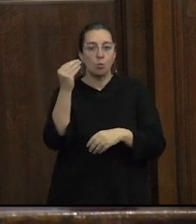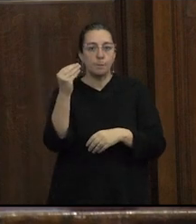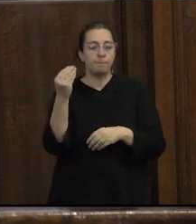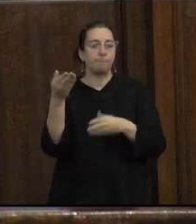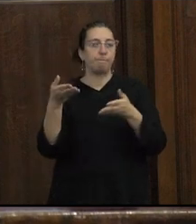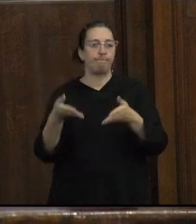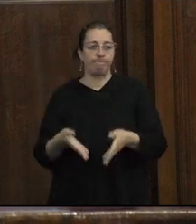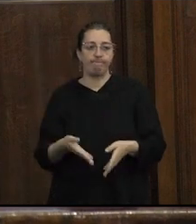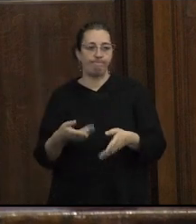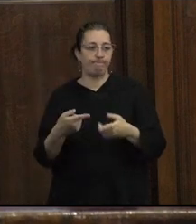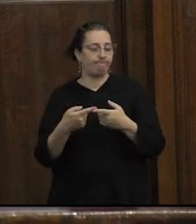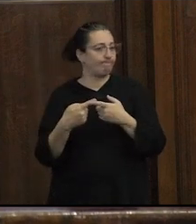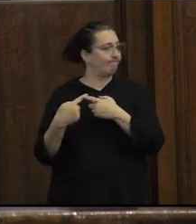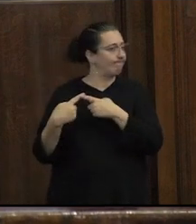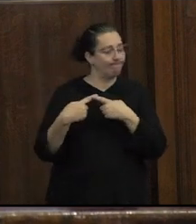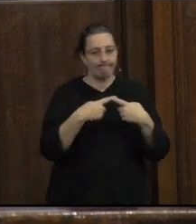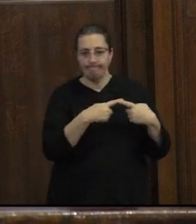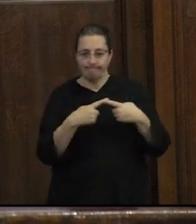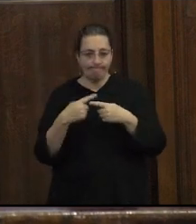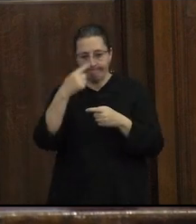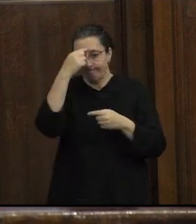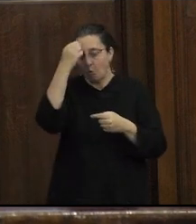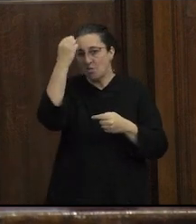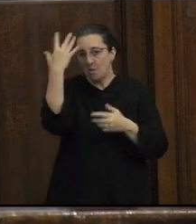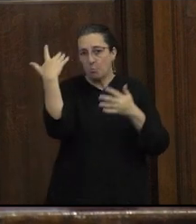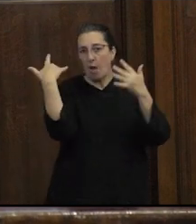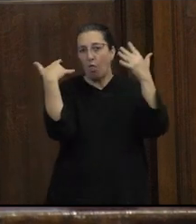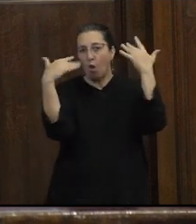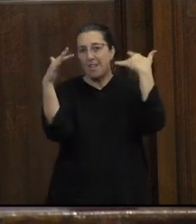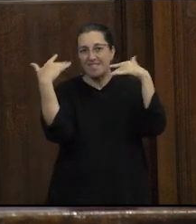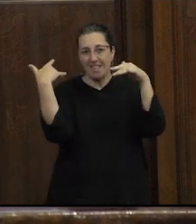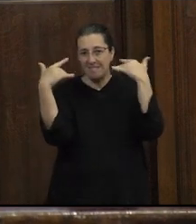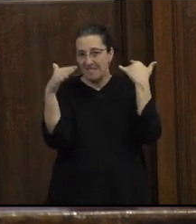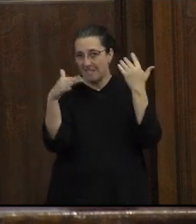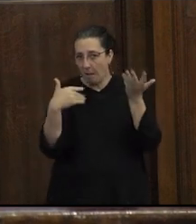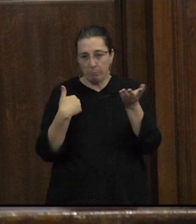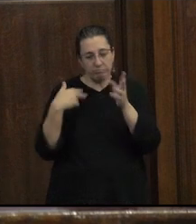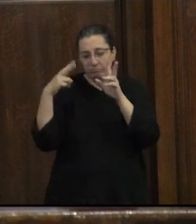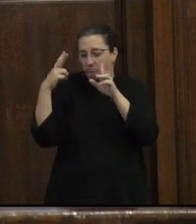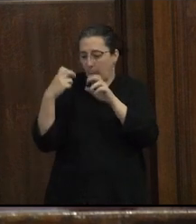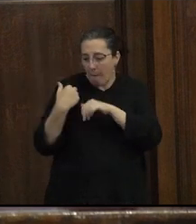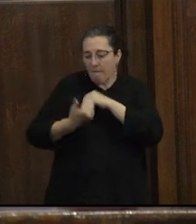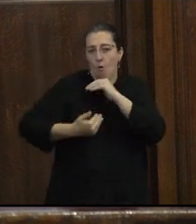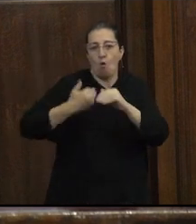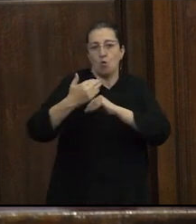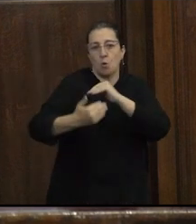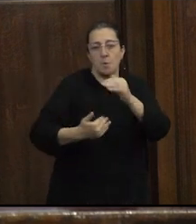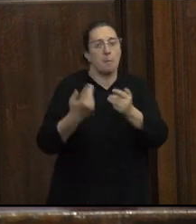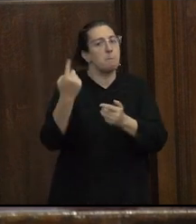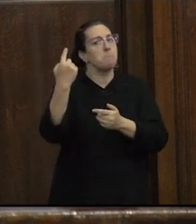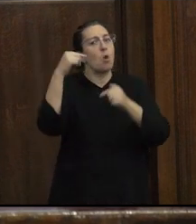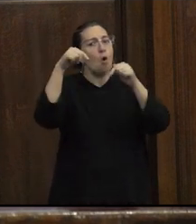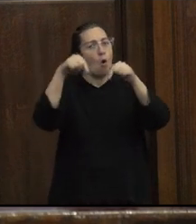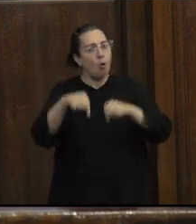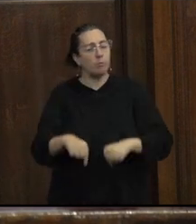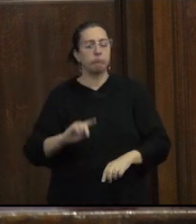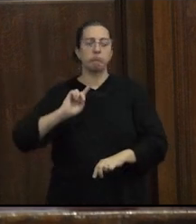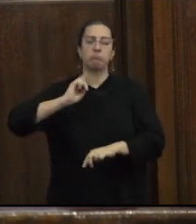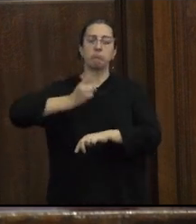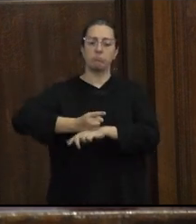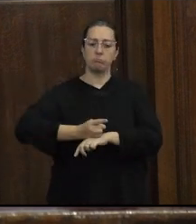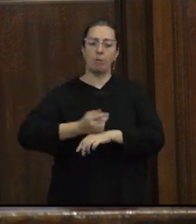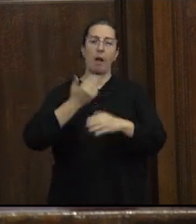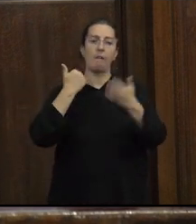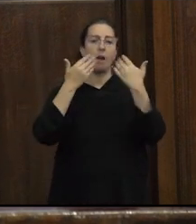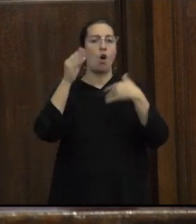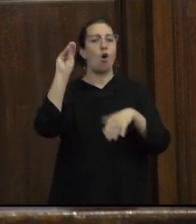estado muy peleada con el concepto de adolescencia por su rémora evolutivista pero hoy he decidido hablar de